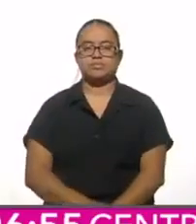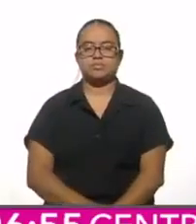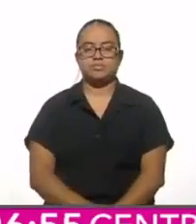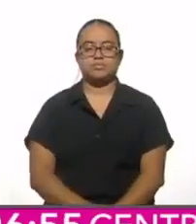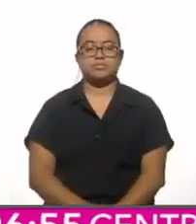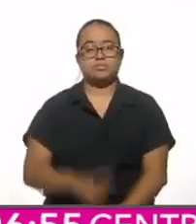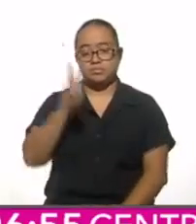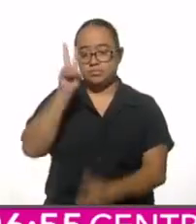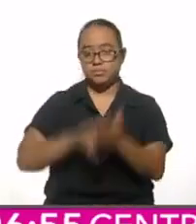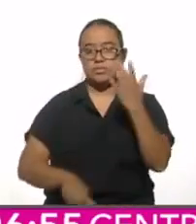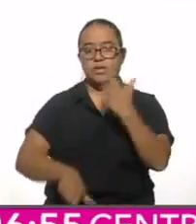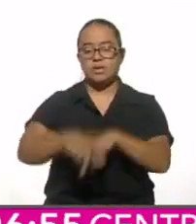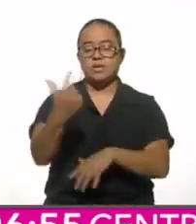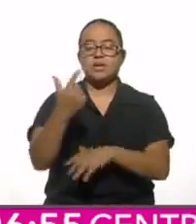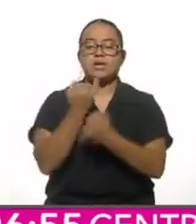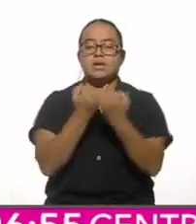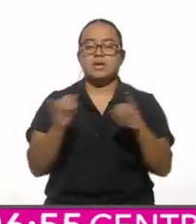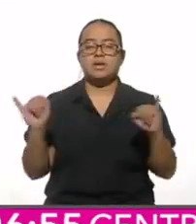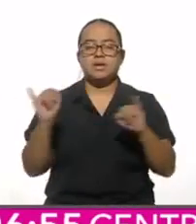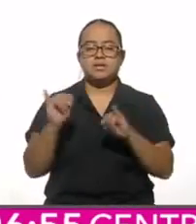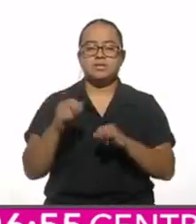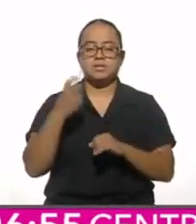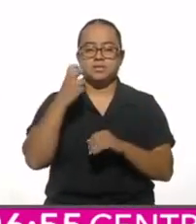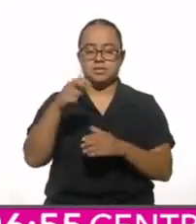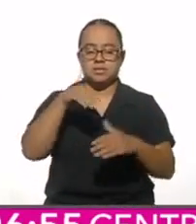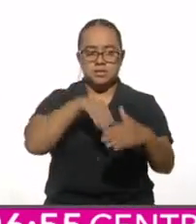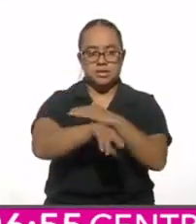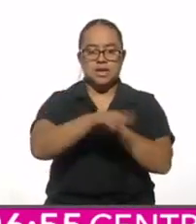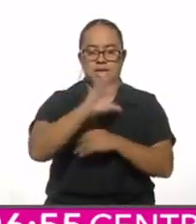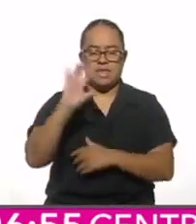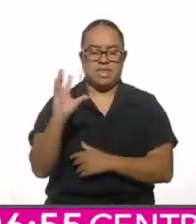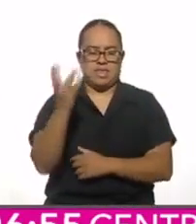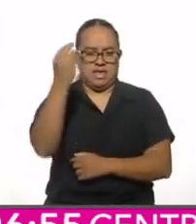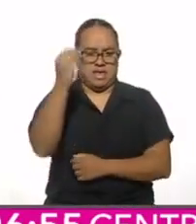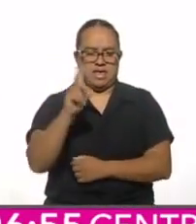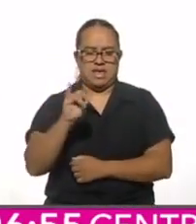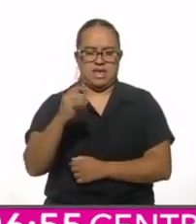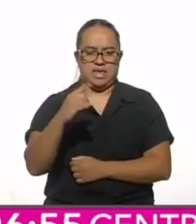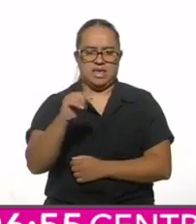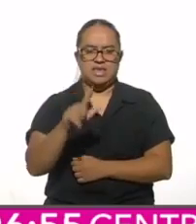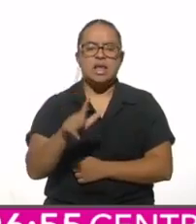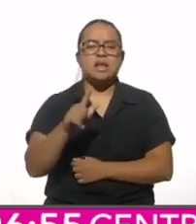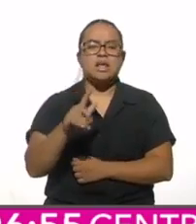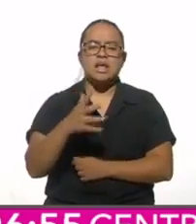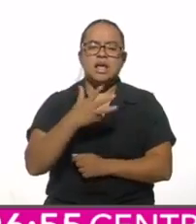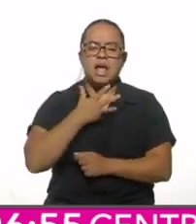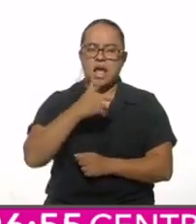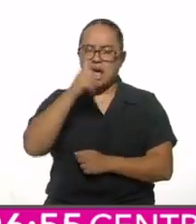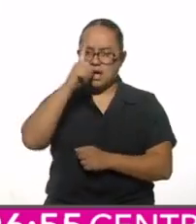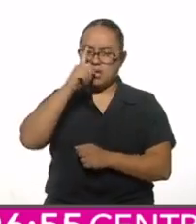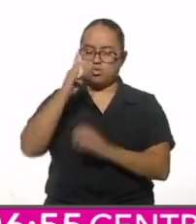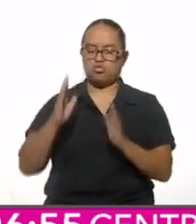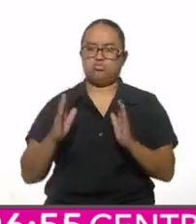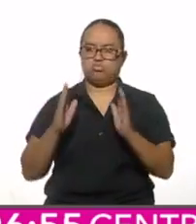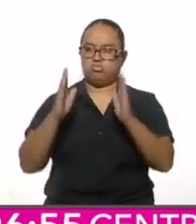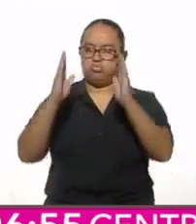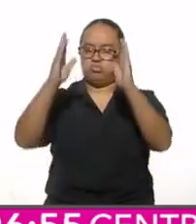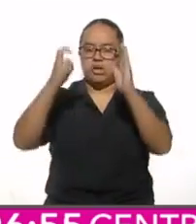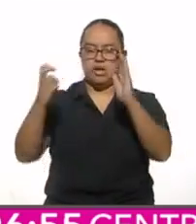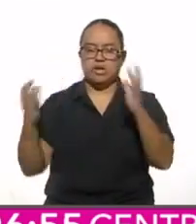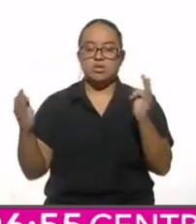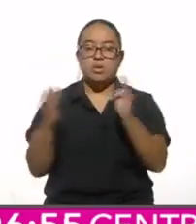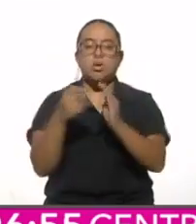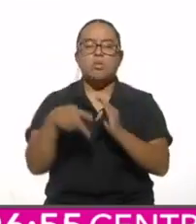En 2012 se inauguró el Centro de Cultura Digital, espacio cargado por la sombra de la estela de luz, y sin embargo,